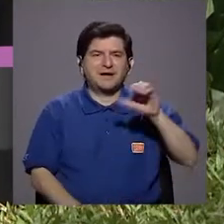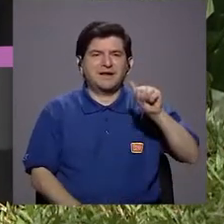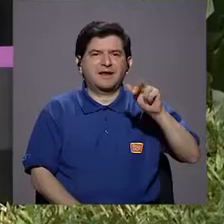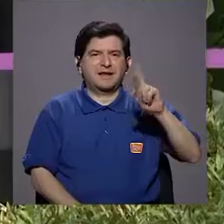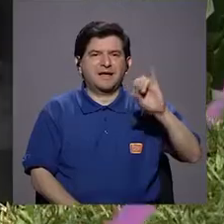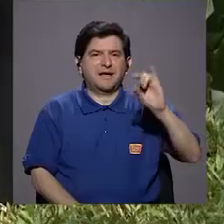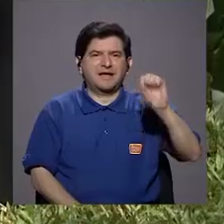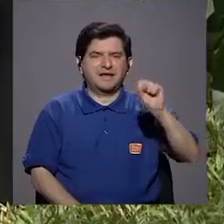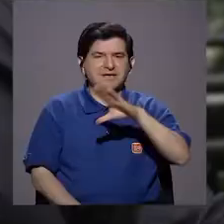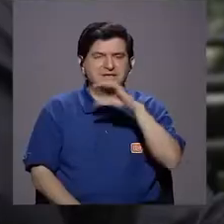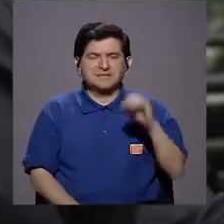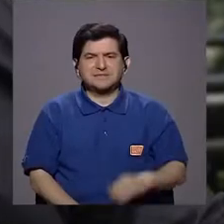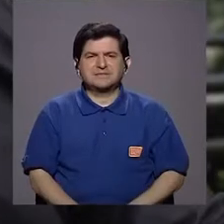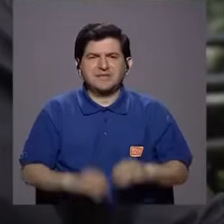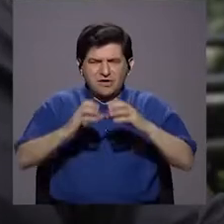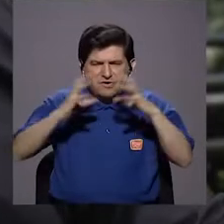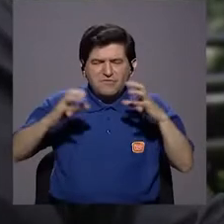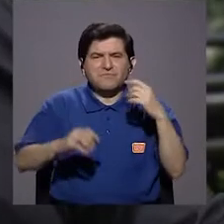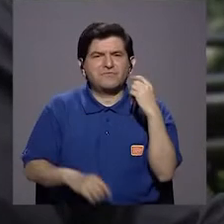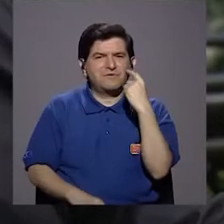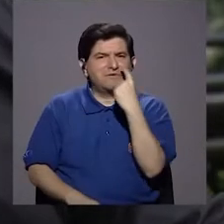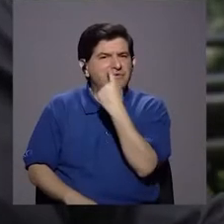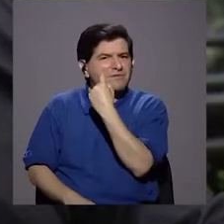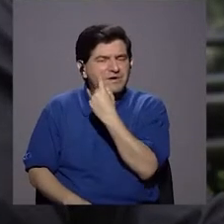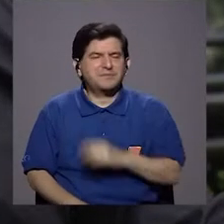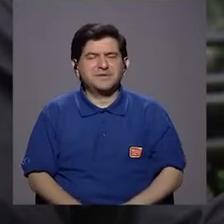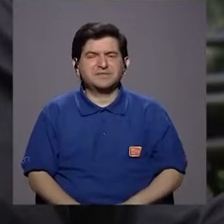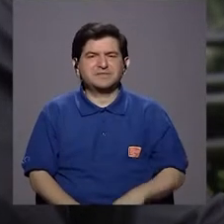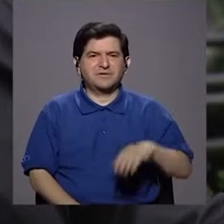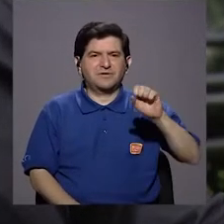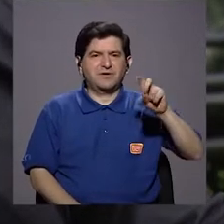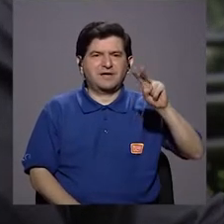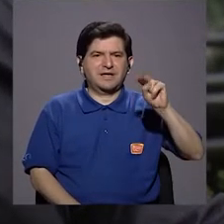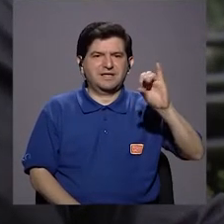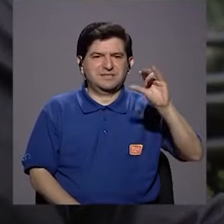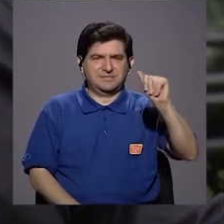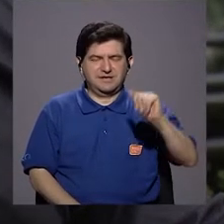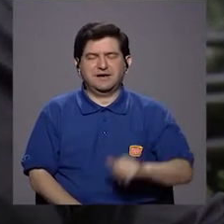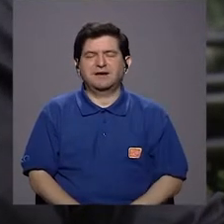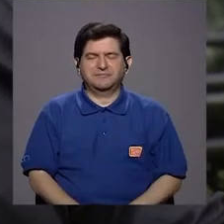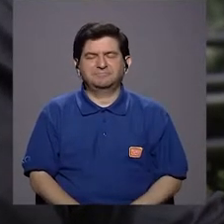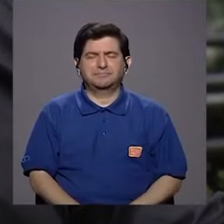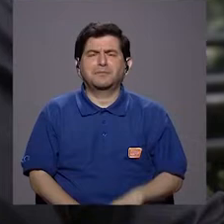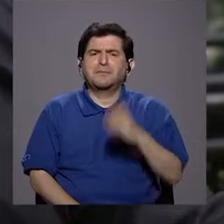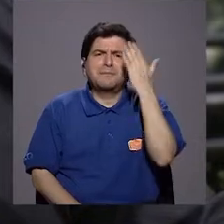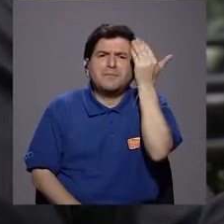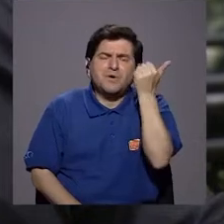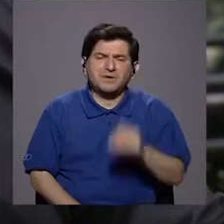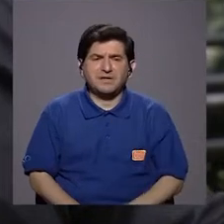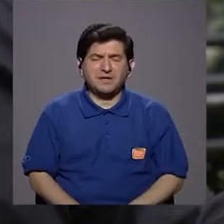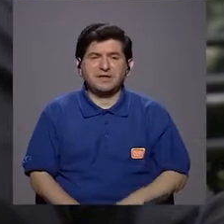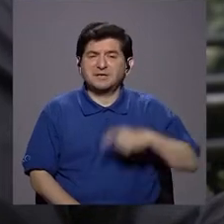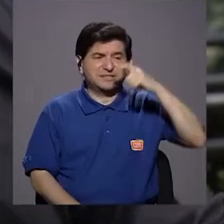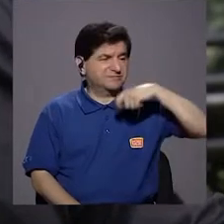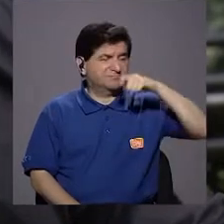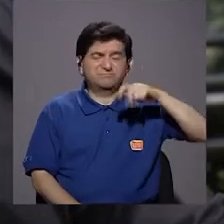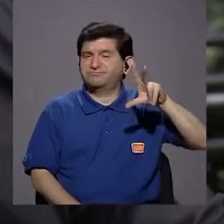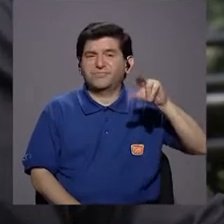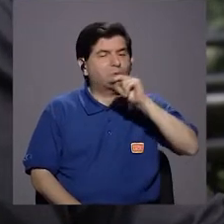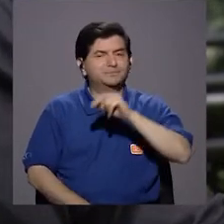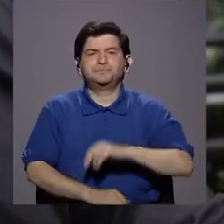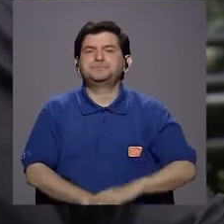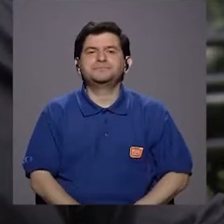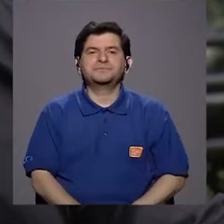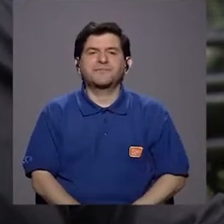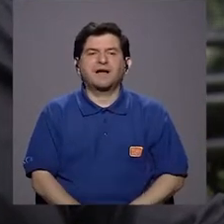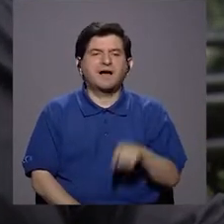caries y enfermedad periodontal. Digamos, si hablas por común, definitivamente la caries. ¿Por qué? Porque no nos cepillamos los dientes.